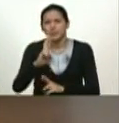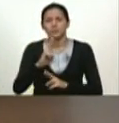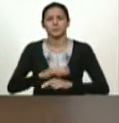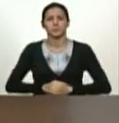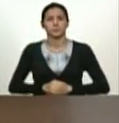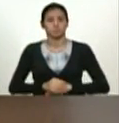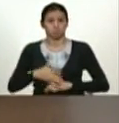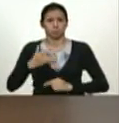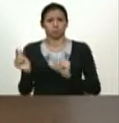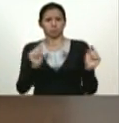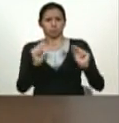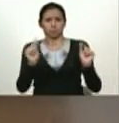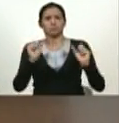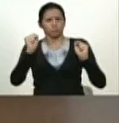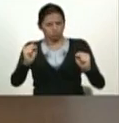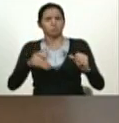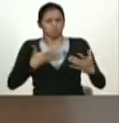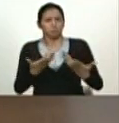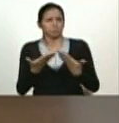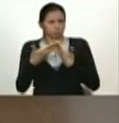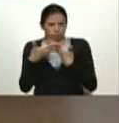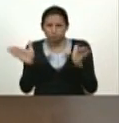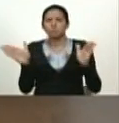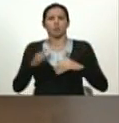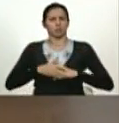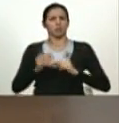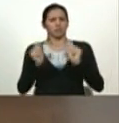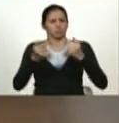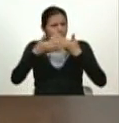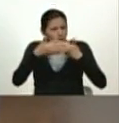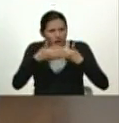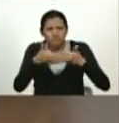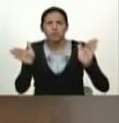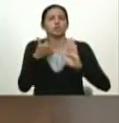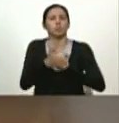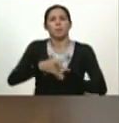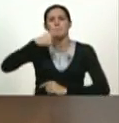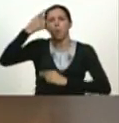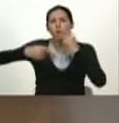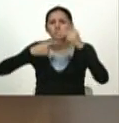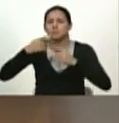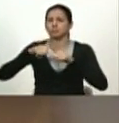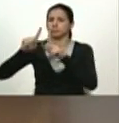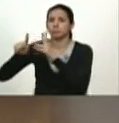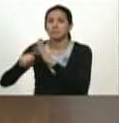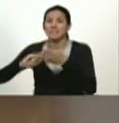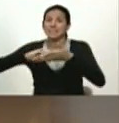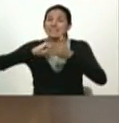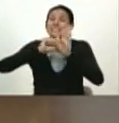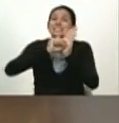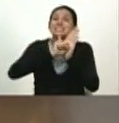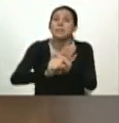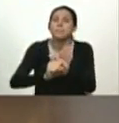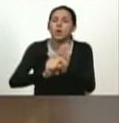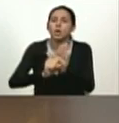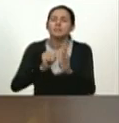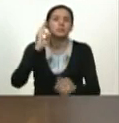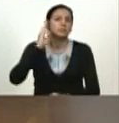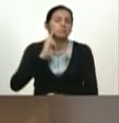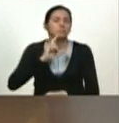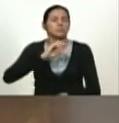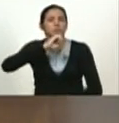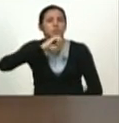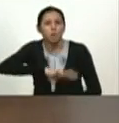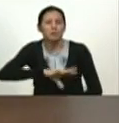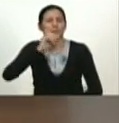Puede haber un debate fuerte sobre modelos, ideas, políticas, pero la historia y los símbolos de la historia hay que respetarlo. Por eso